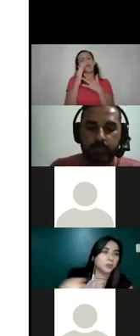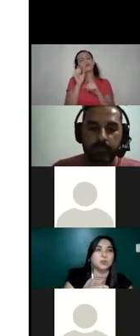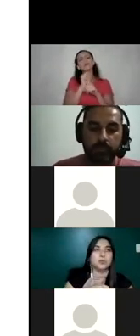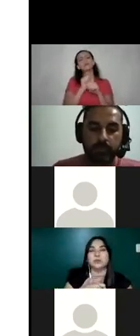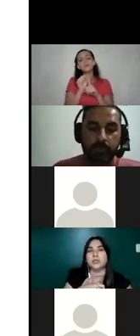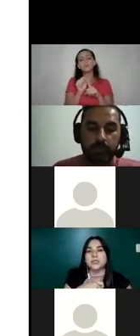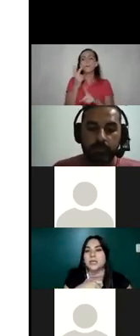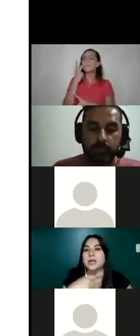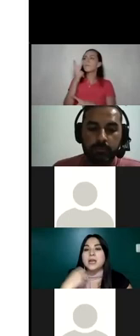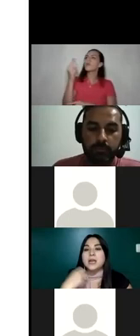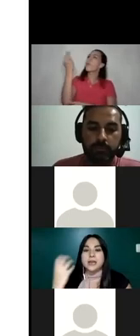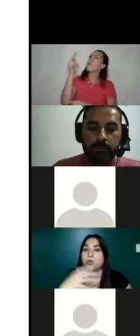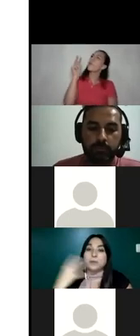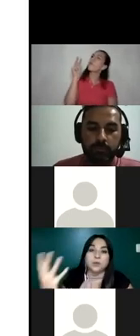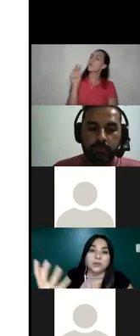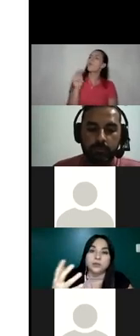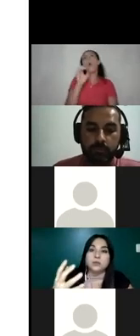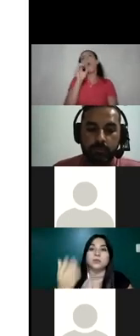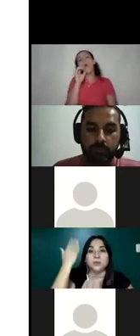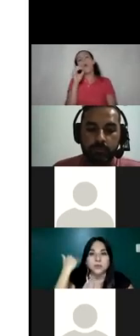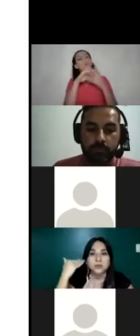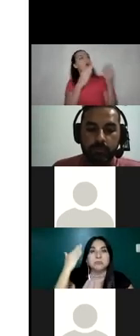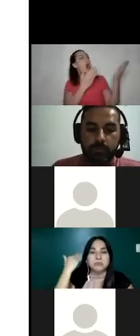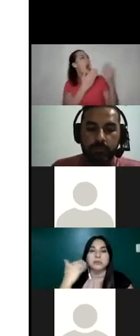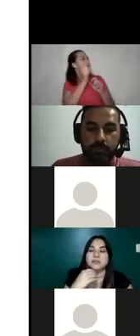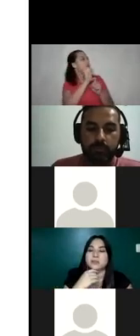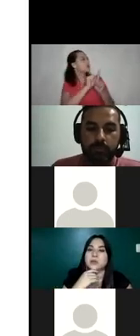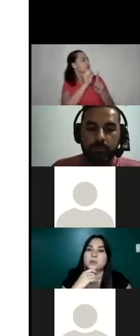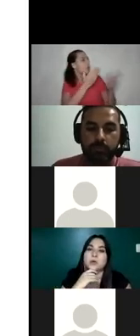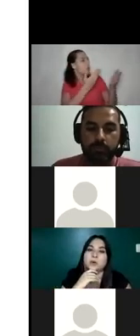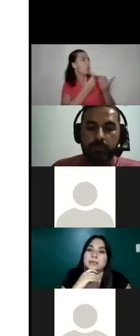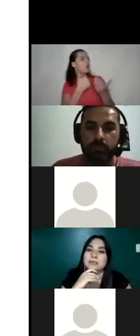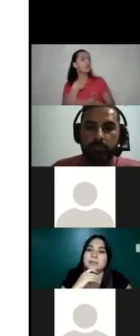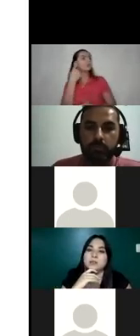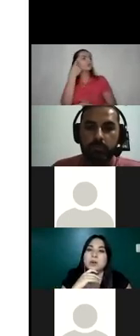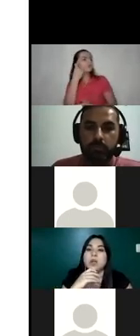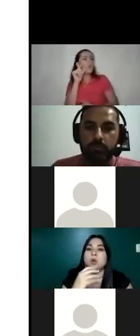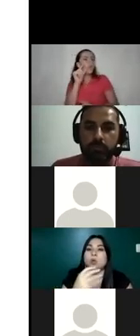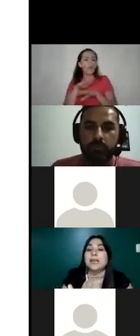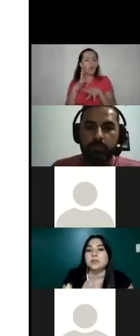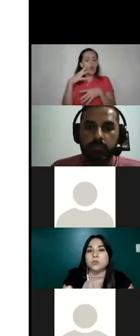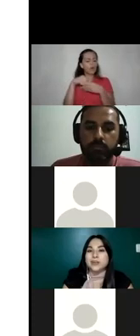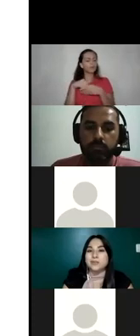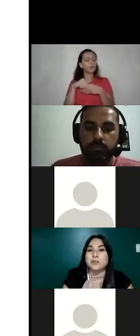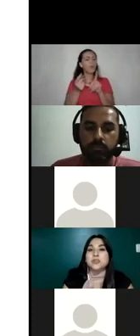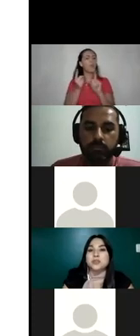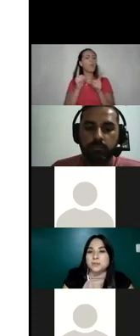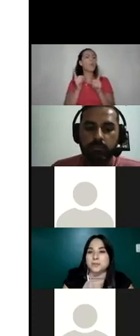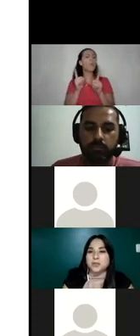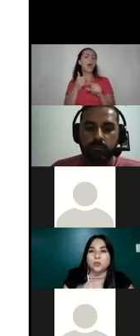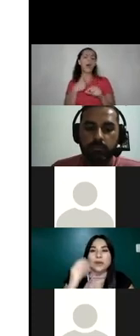viendo una noticia o que me contaron alguna situación y yo pues reflexionando un poco hacia adentro ¿cuáles son? ¿cuál es mi